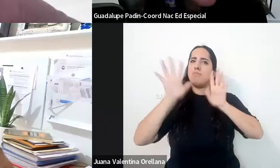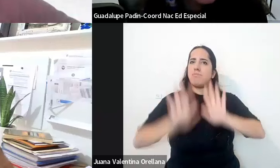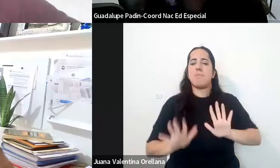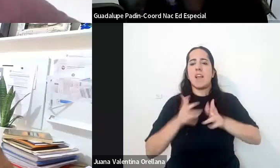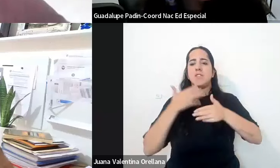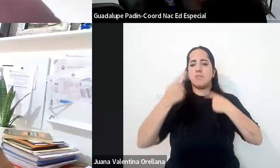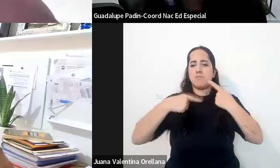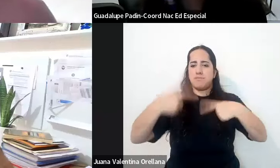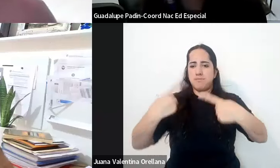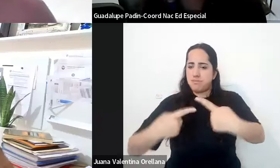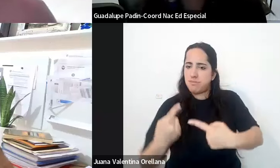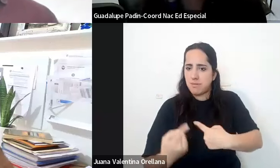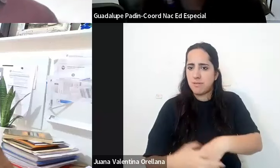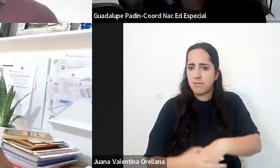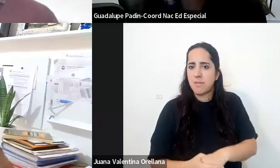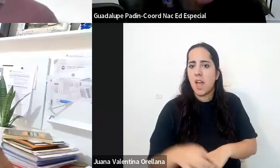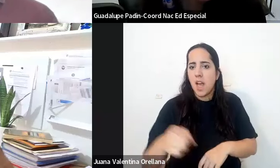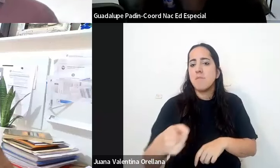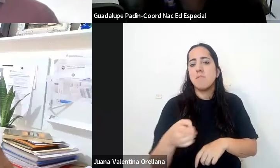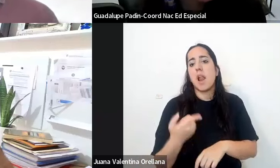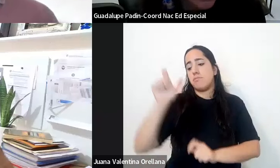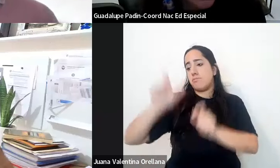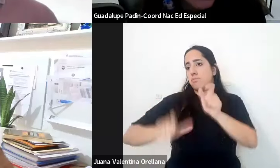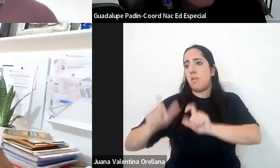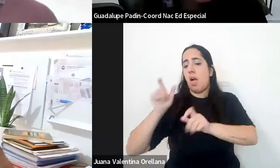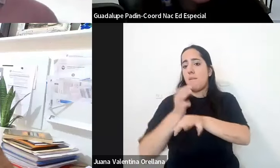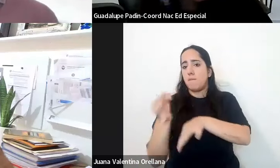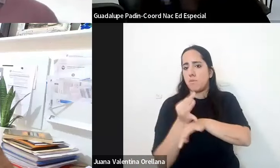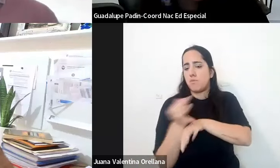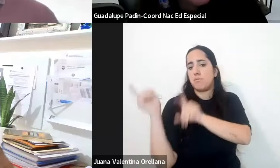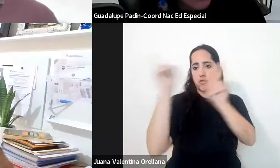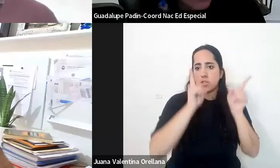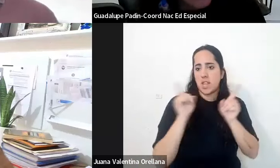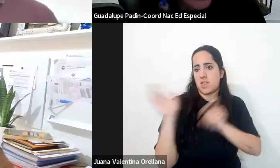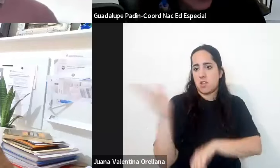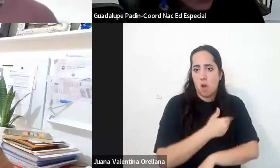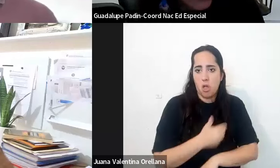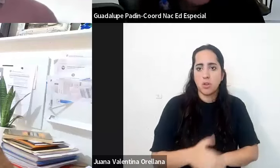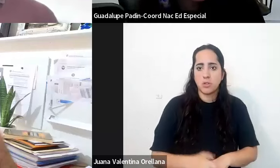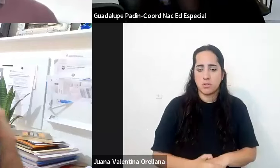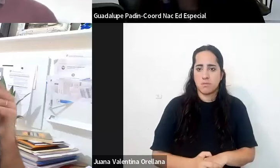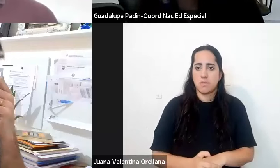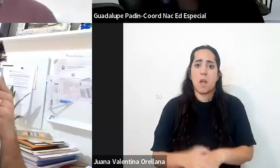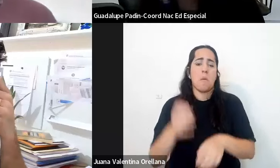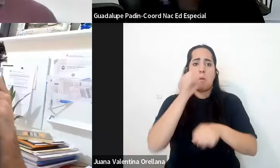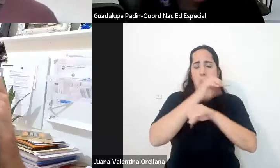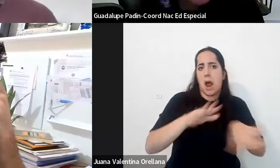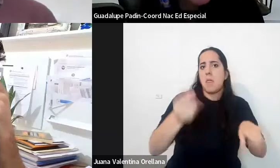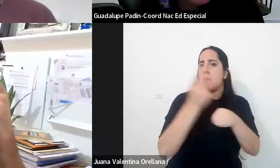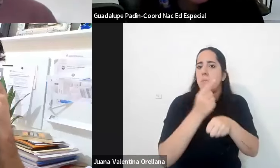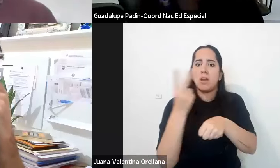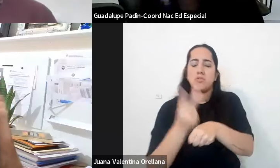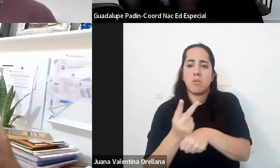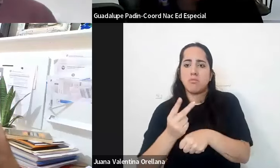estrategias en ambos países para que quienes se formen sean todos los docentes más allá del nivel educativo o lo